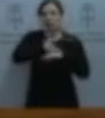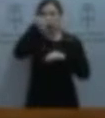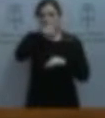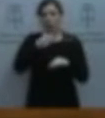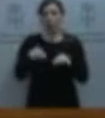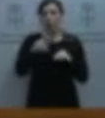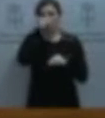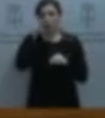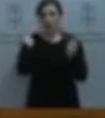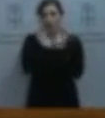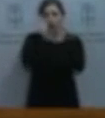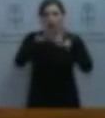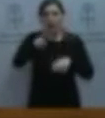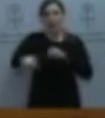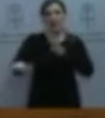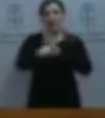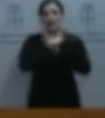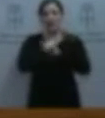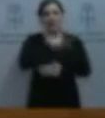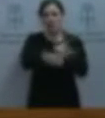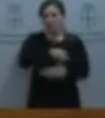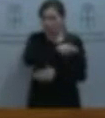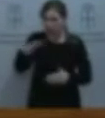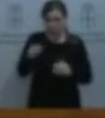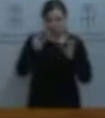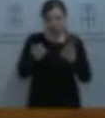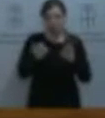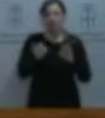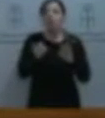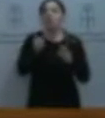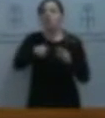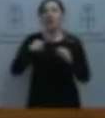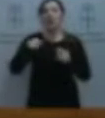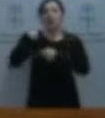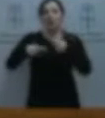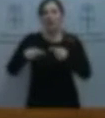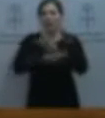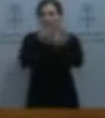a la cárcel y cuya estafa se cuantifica en varios millones de euros. Las consecuencias son claras.